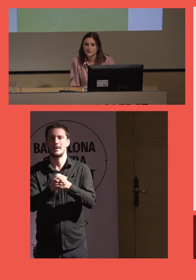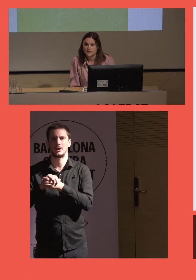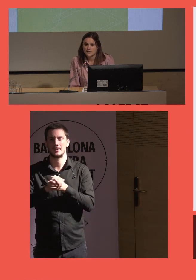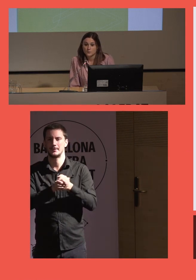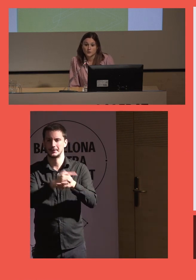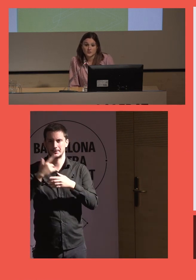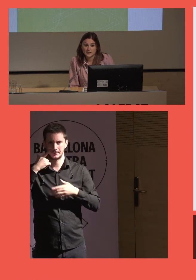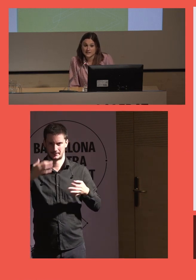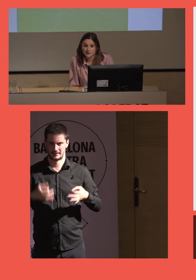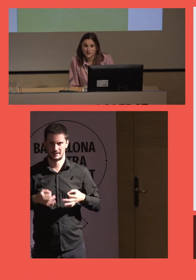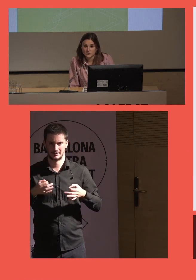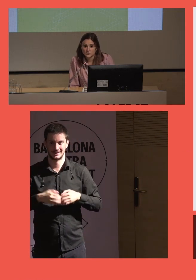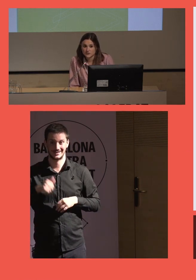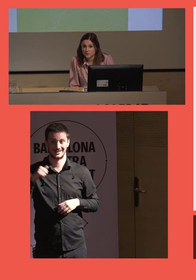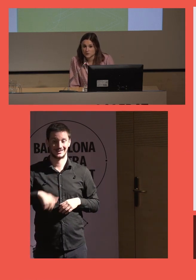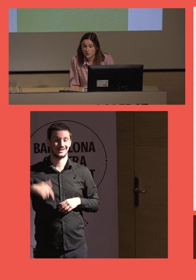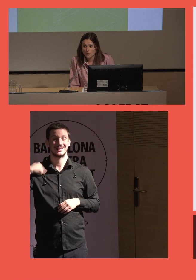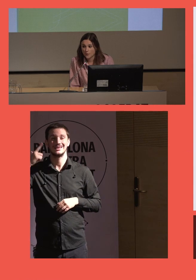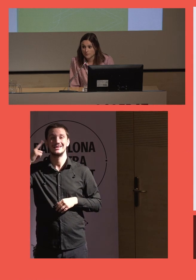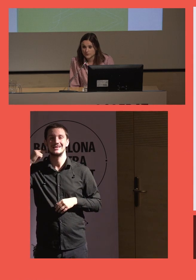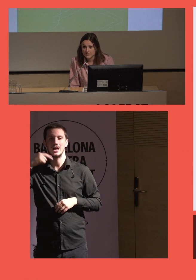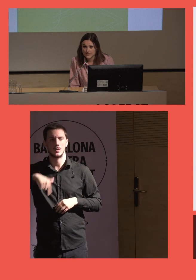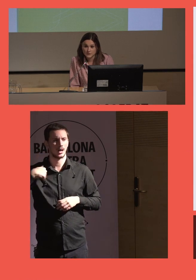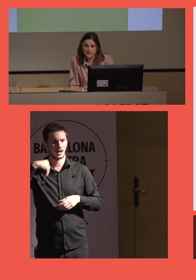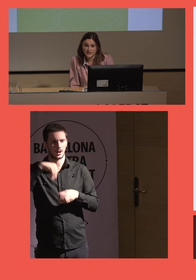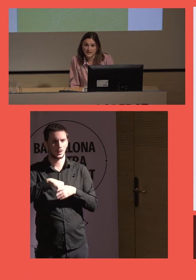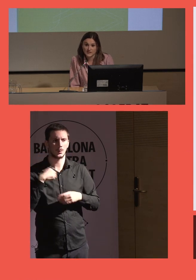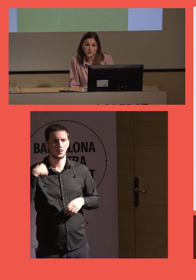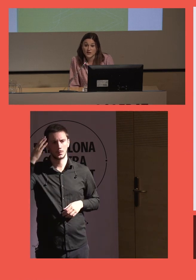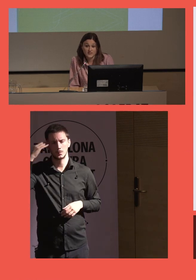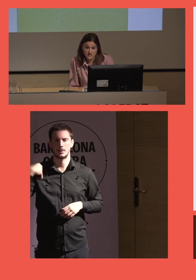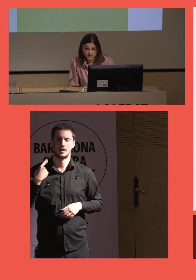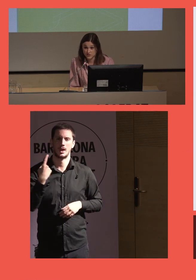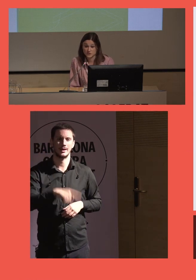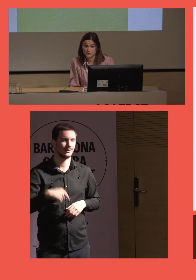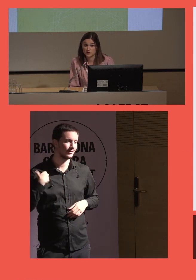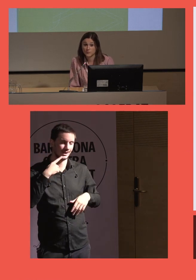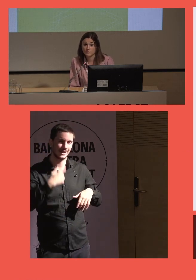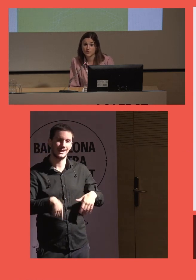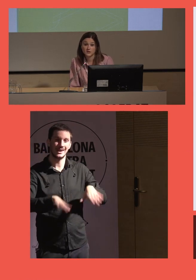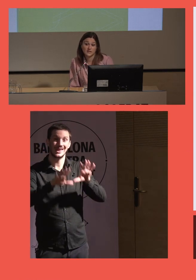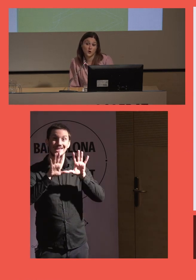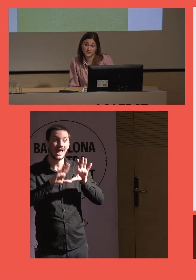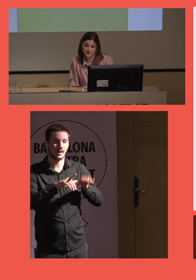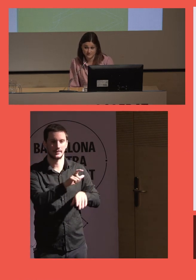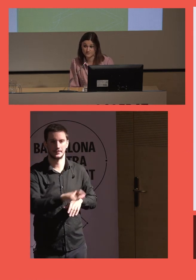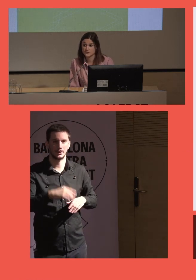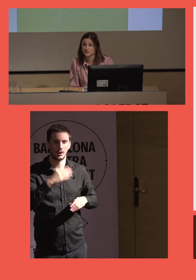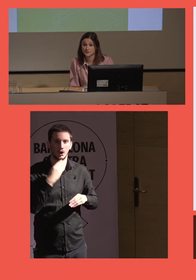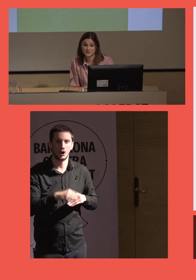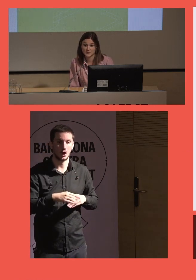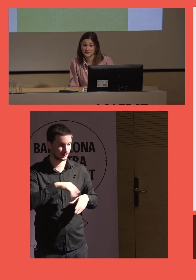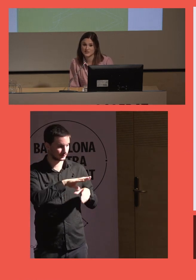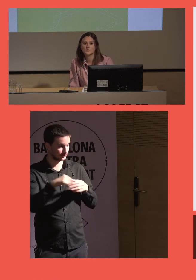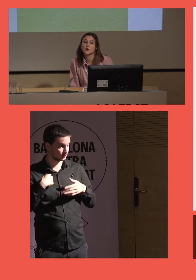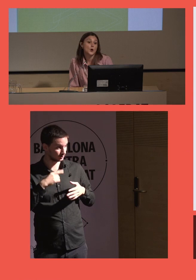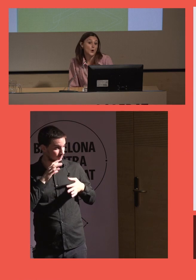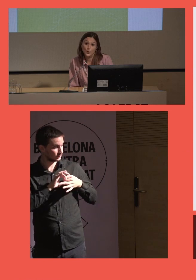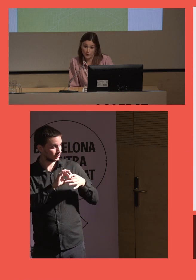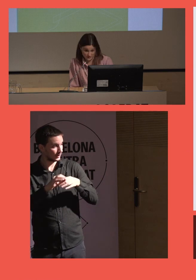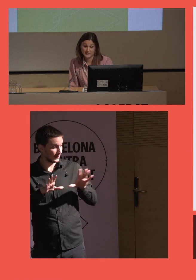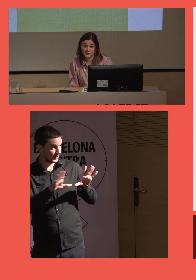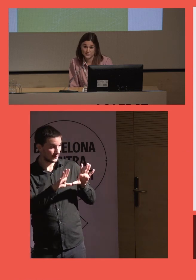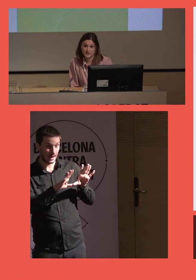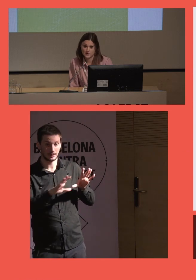verdaderos. Bueno, pues en Teruel nos encontramos con pueblos en los que solo hay 10 niños en todo el pueblo y o te llevas bien con esos 10 niños